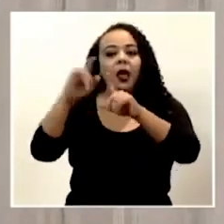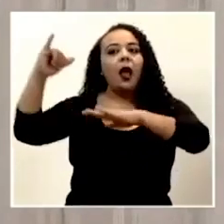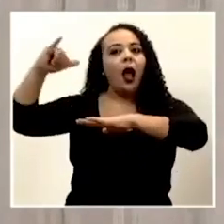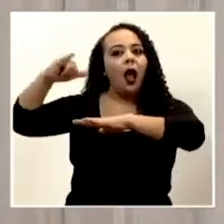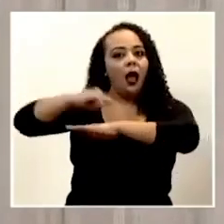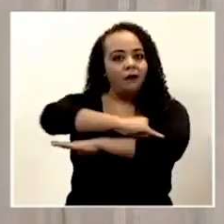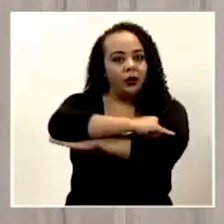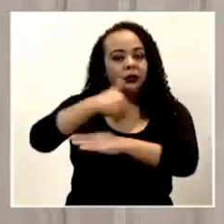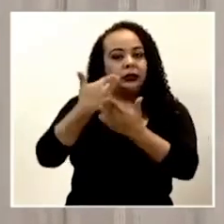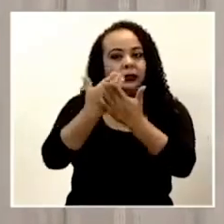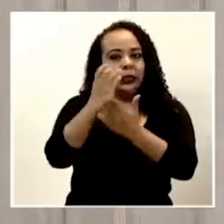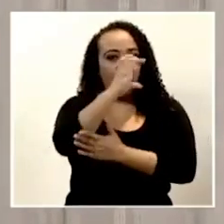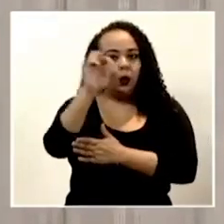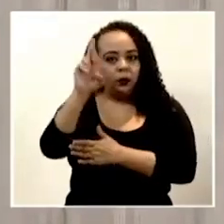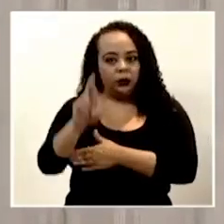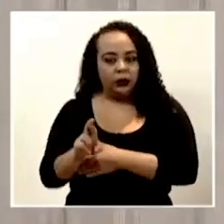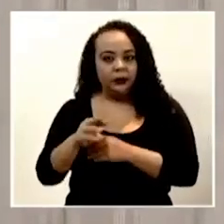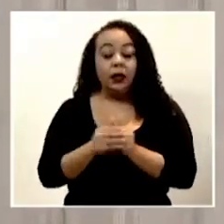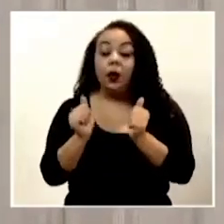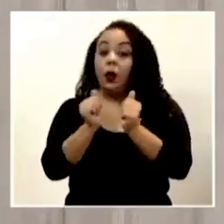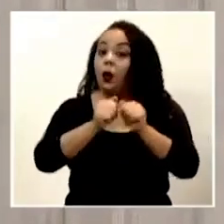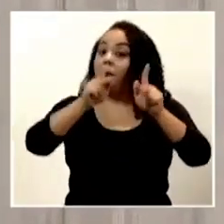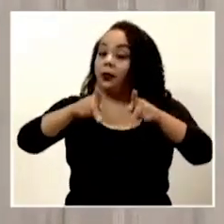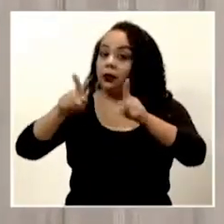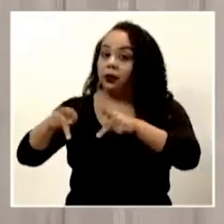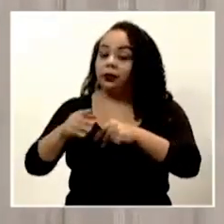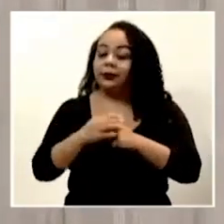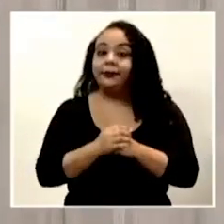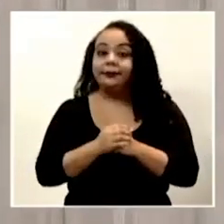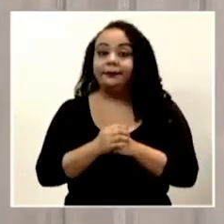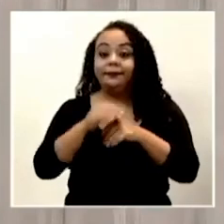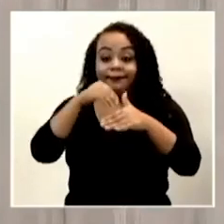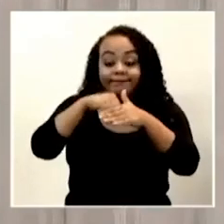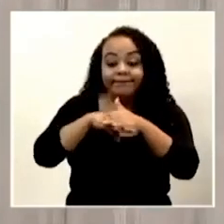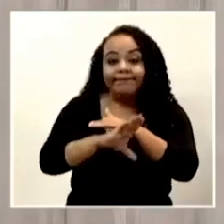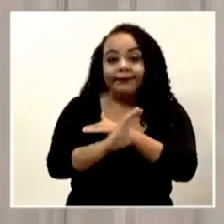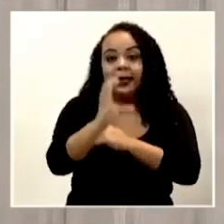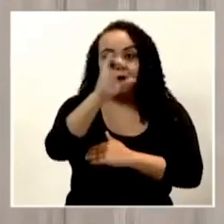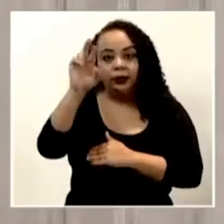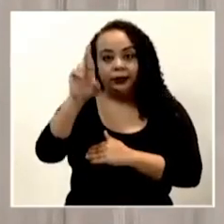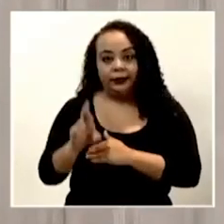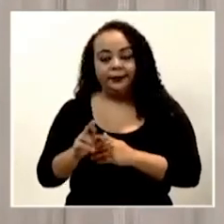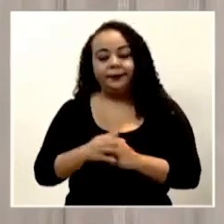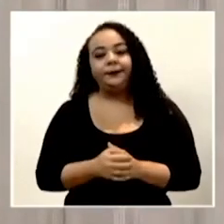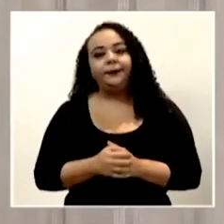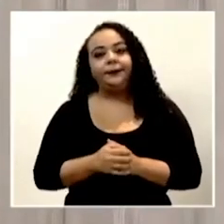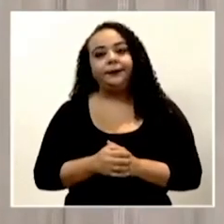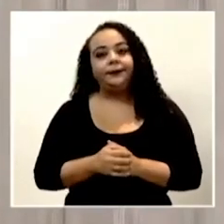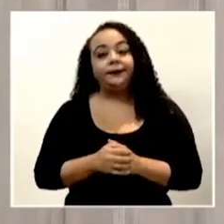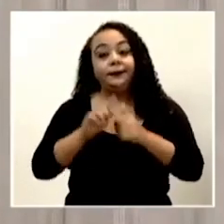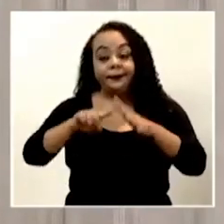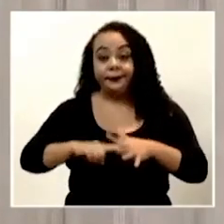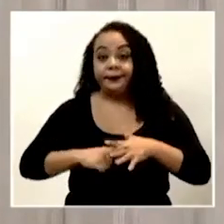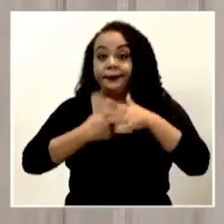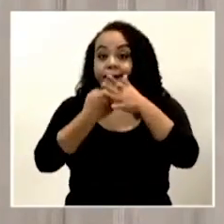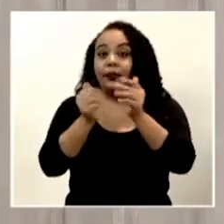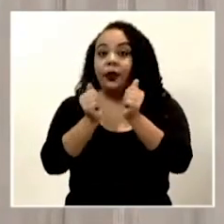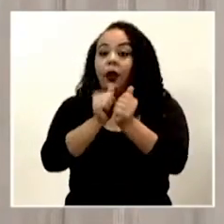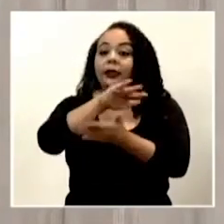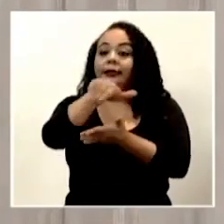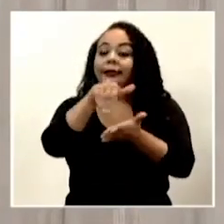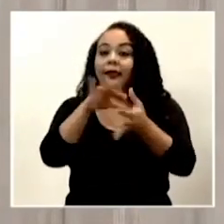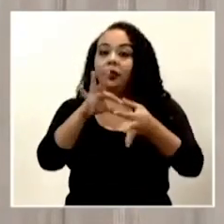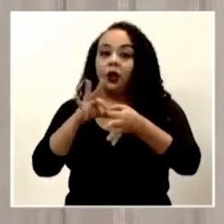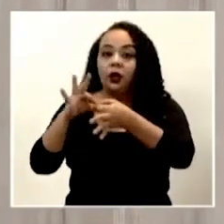al país con personas que que ingresan a nuestro territorio. Y eso con el Centro de